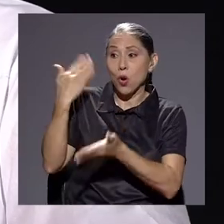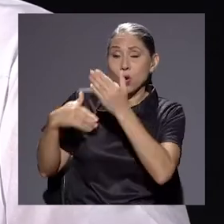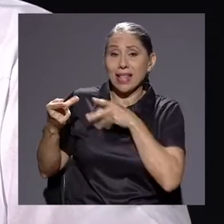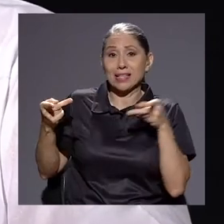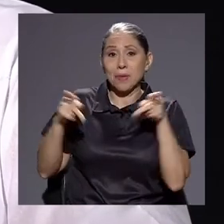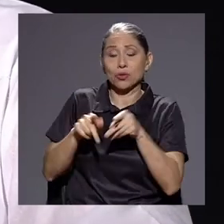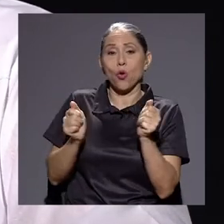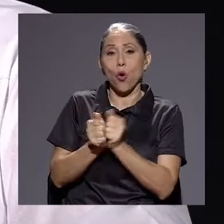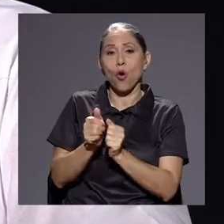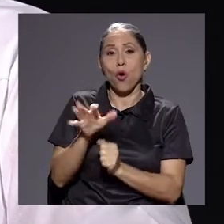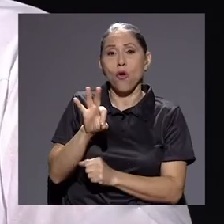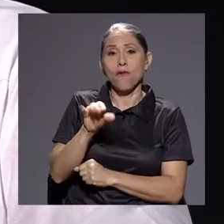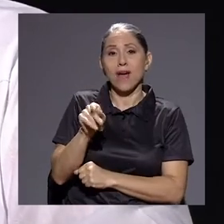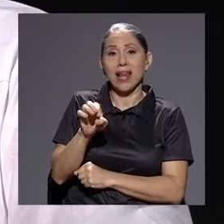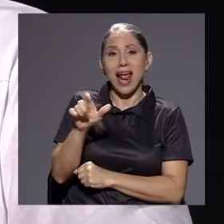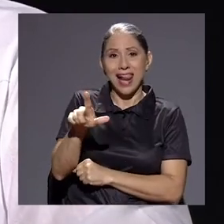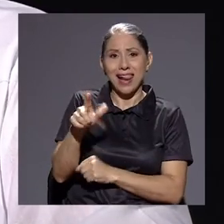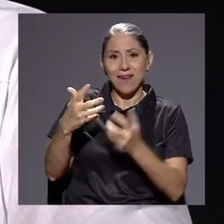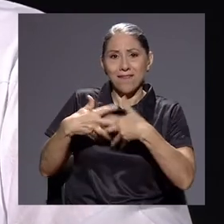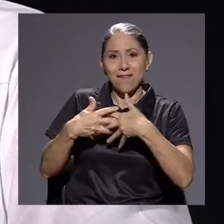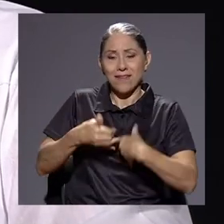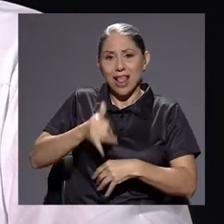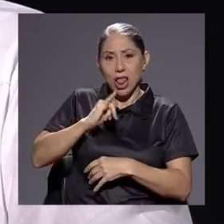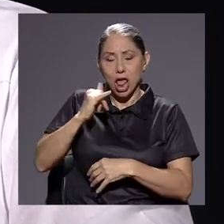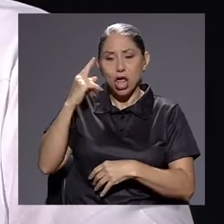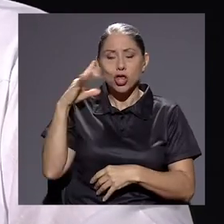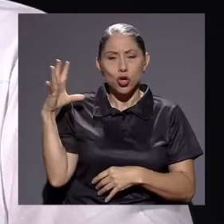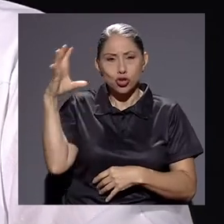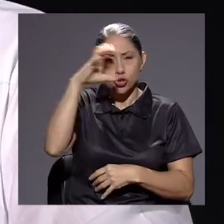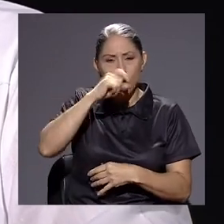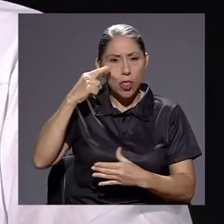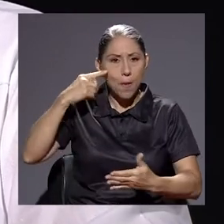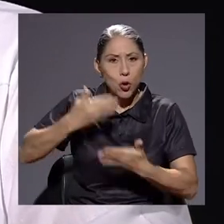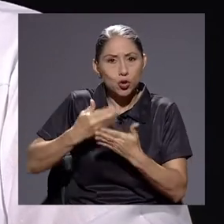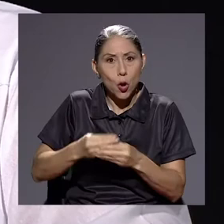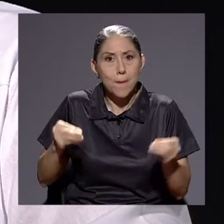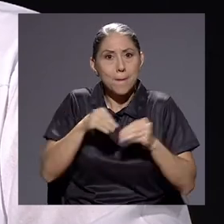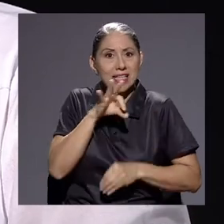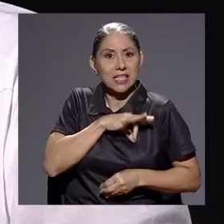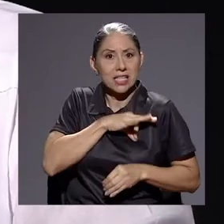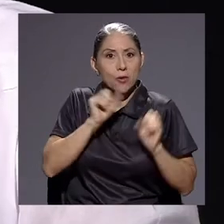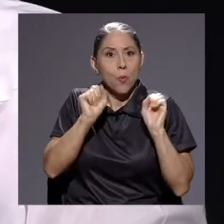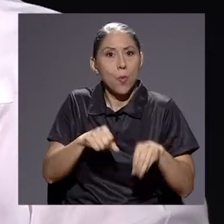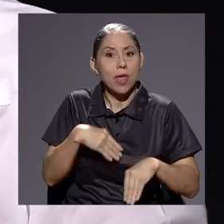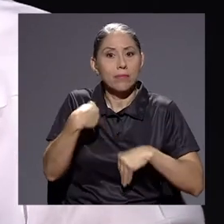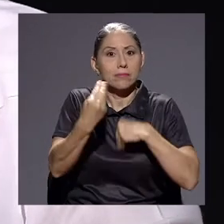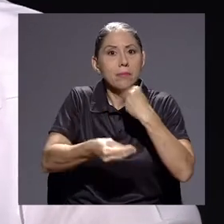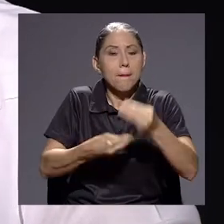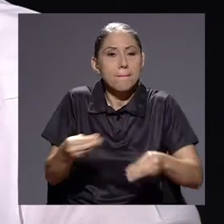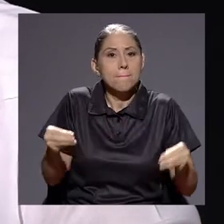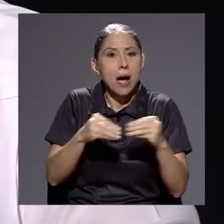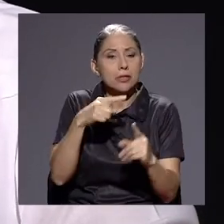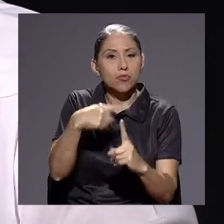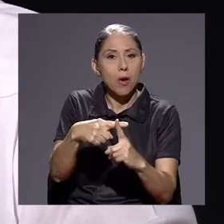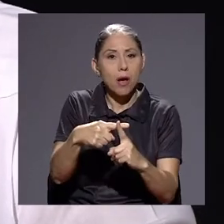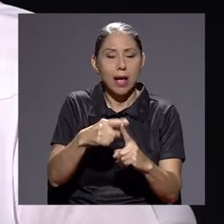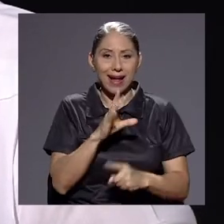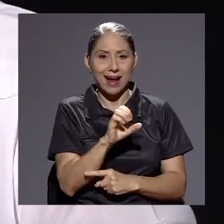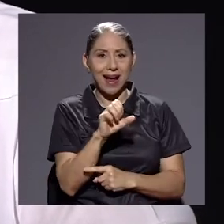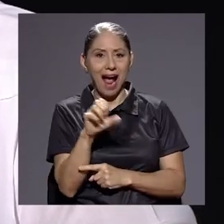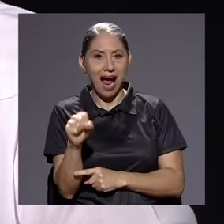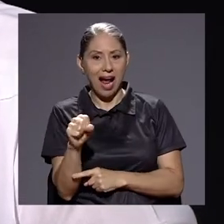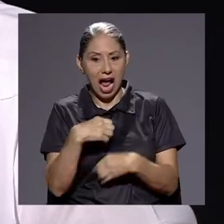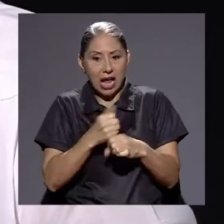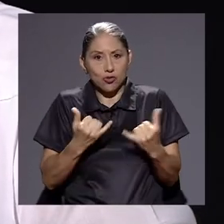pasó con Fanal, nos demostró que si se da un poquito más de incentivos, pueden hacer más cosas. Lo que ha hecho la Caja ahora es